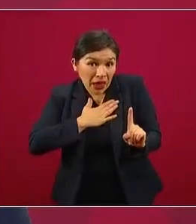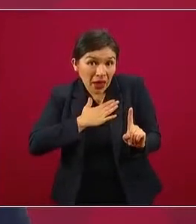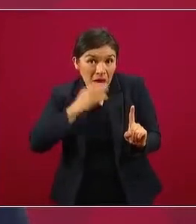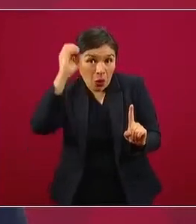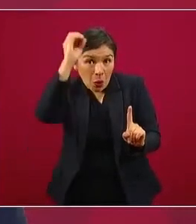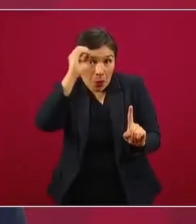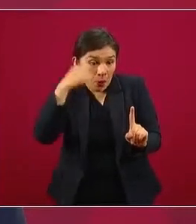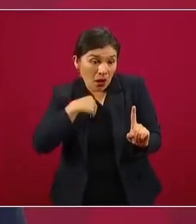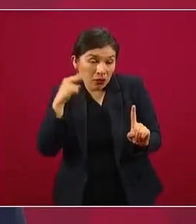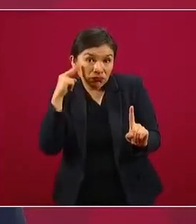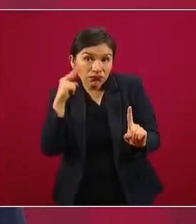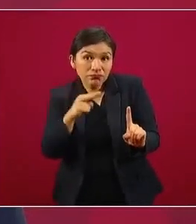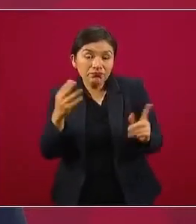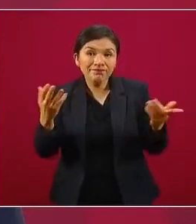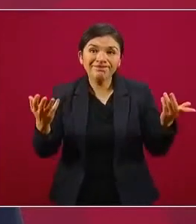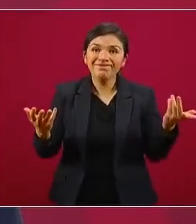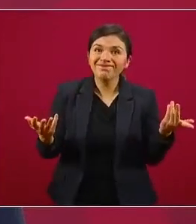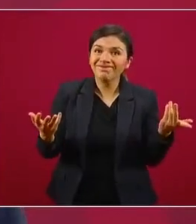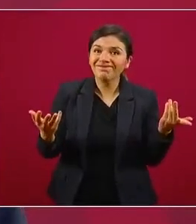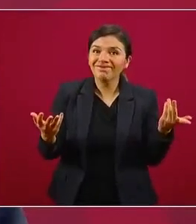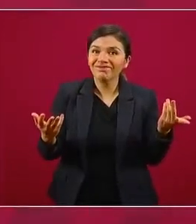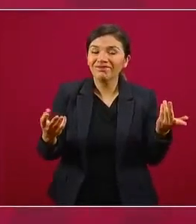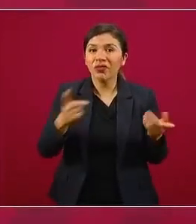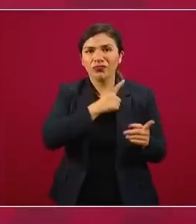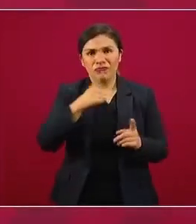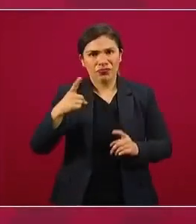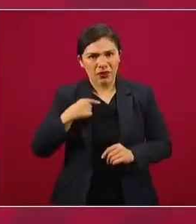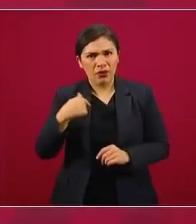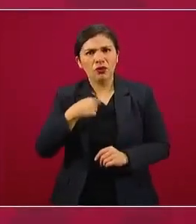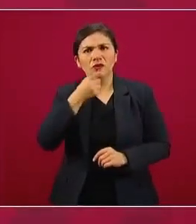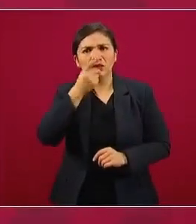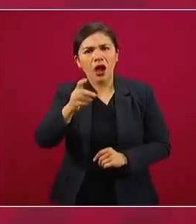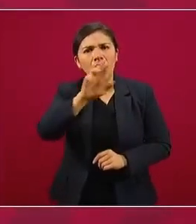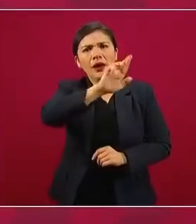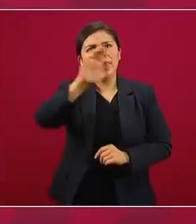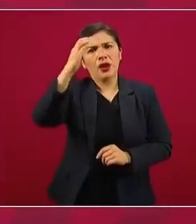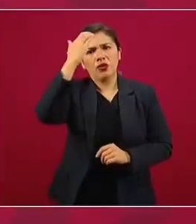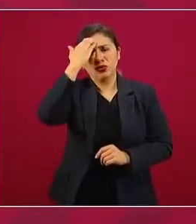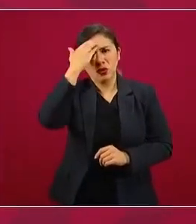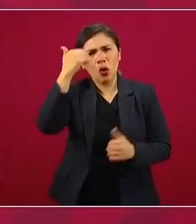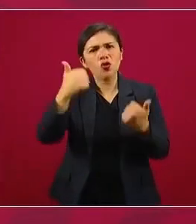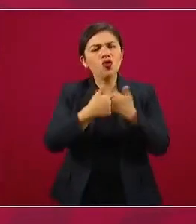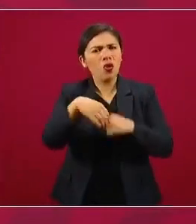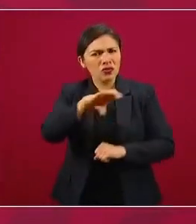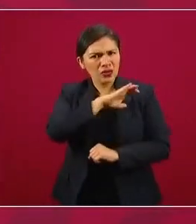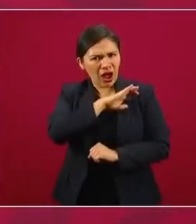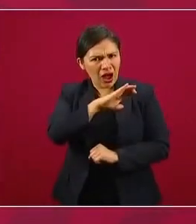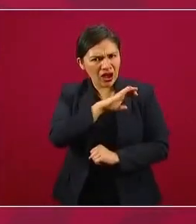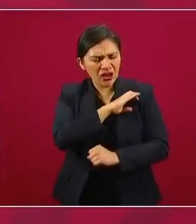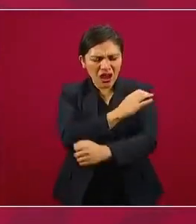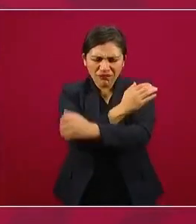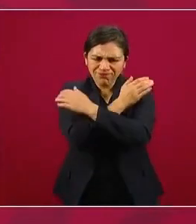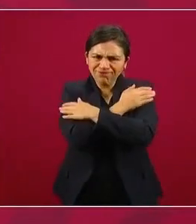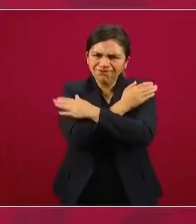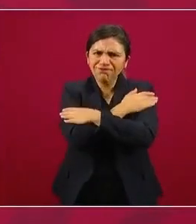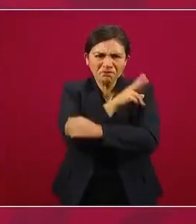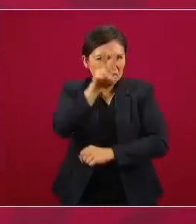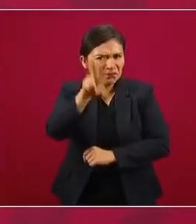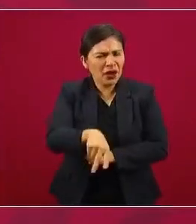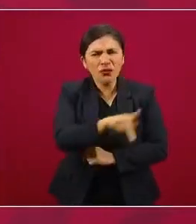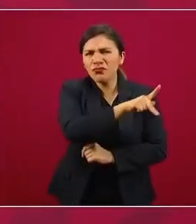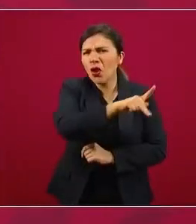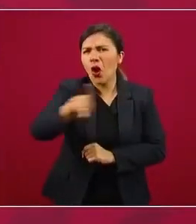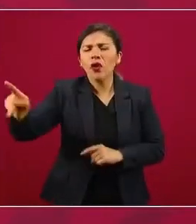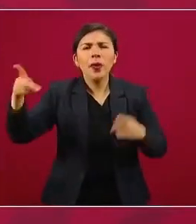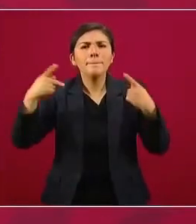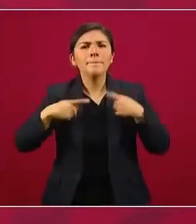nuestro reconocimiento afectuoso, cariñoso, sincero a todos